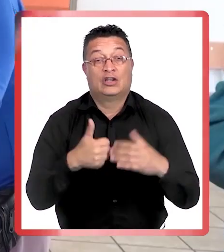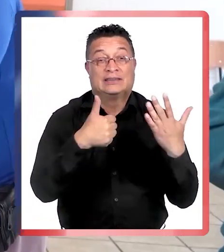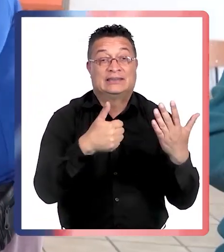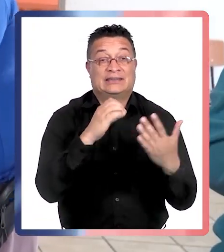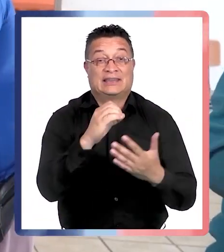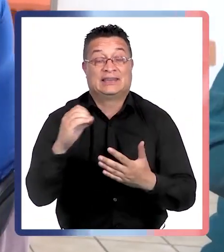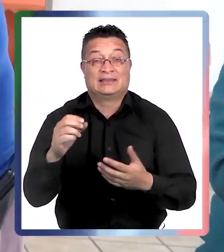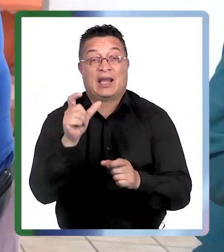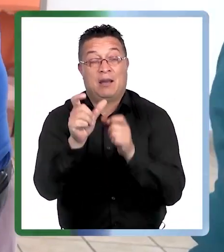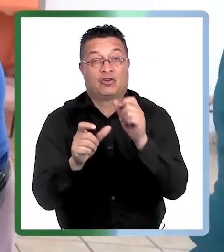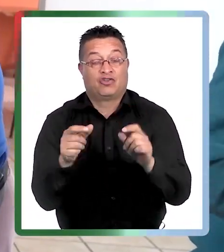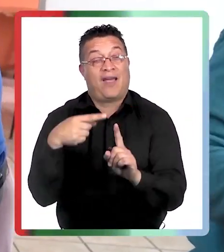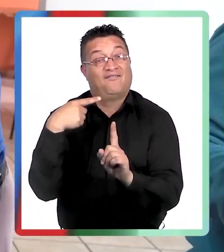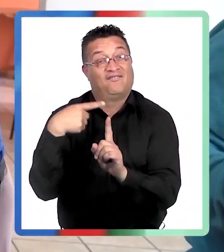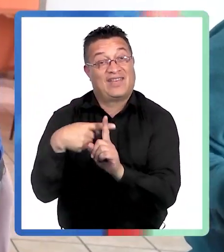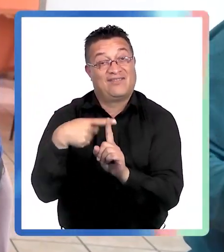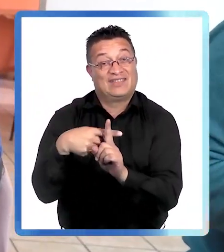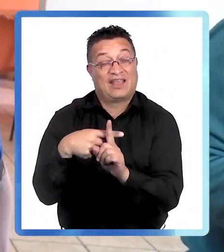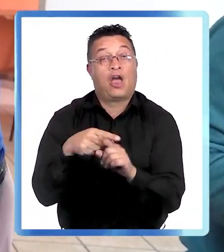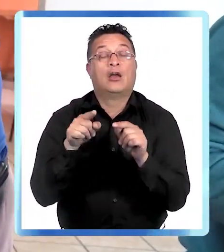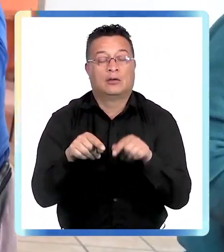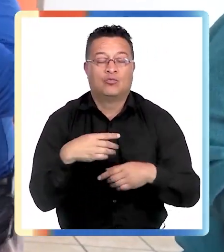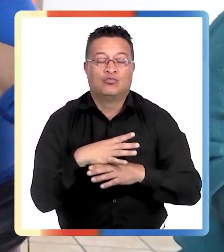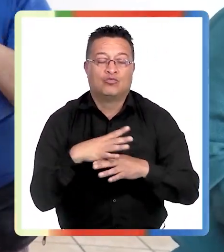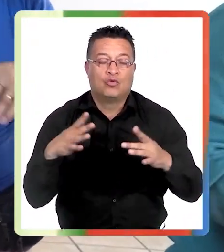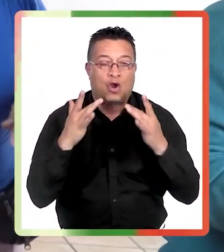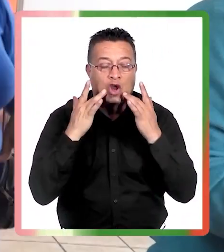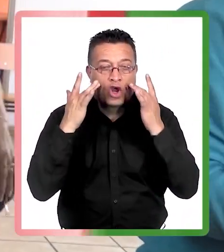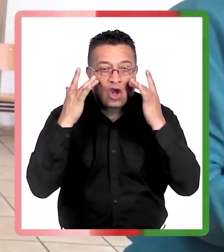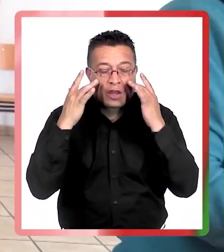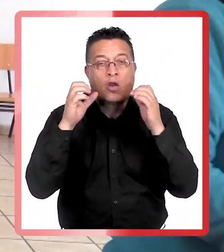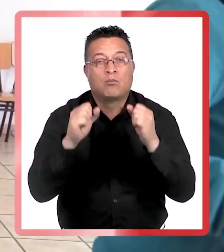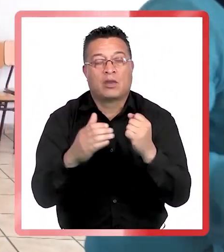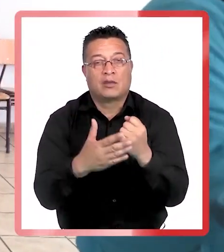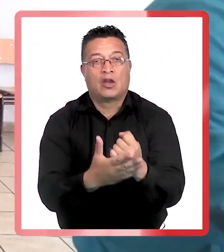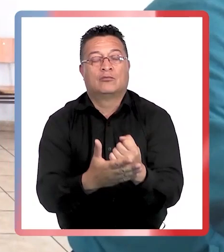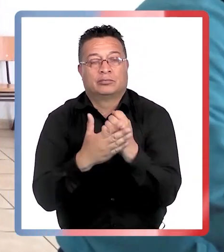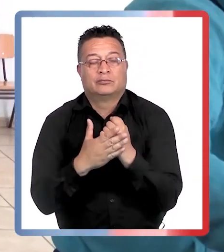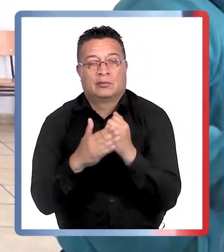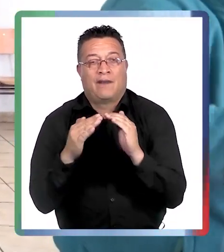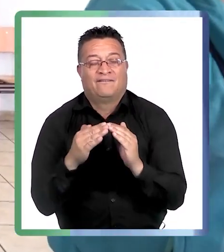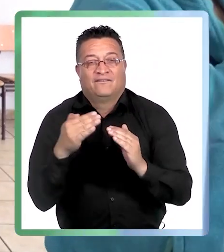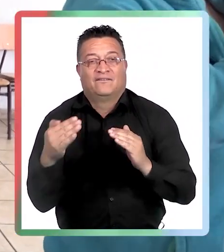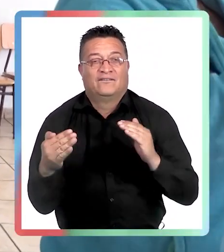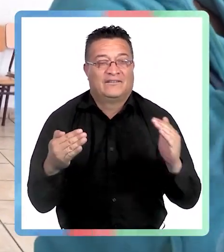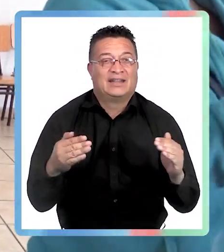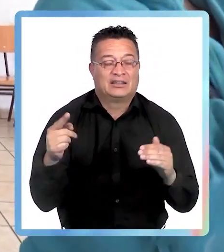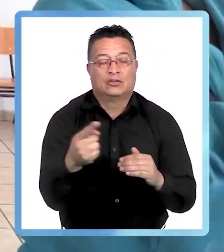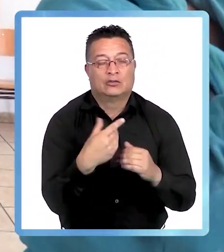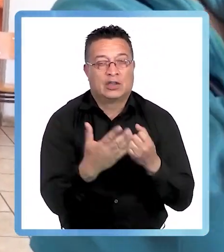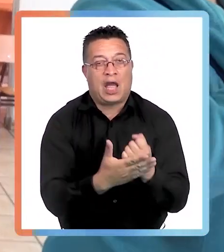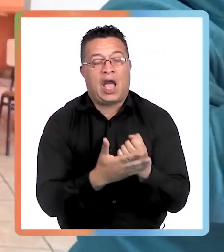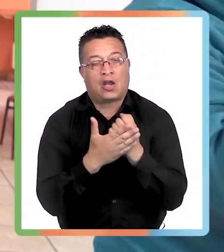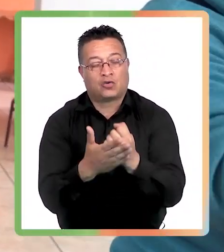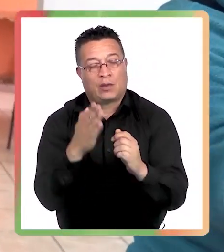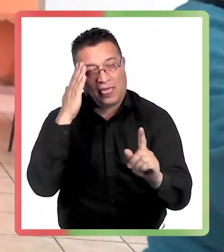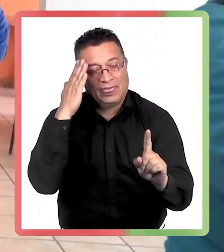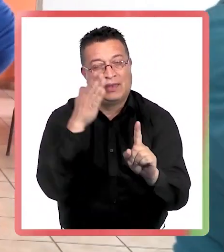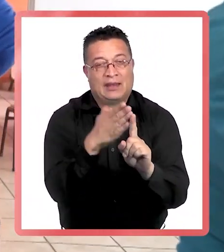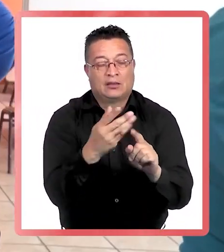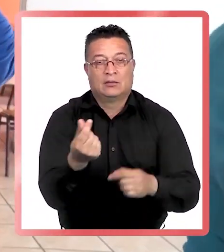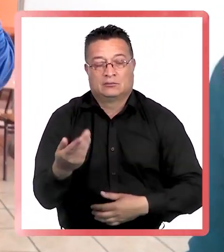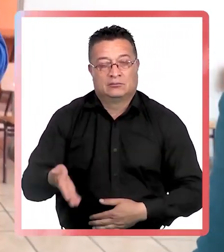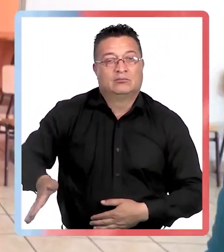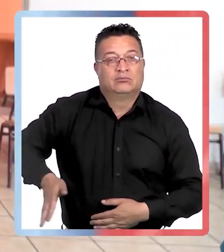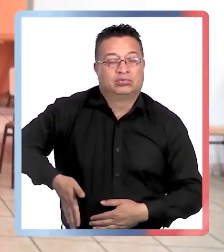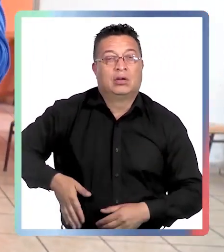personas beneficiadas y estamos muy contentos de poder colaborar con los vecinos porque es una ayuda directa al bolsillo